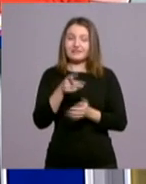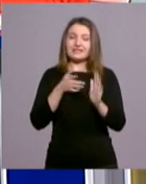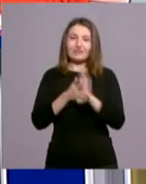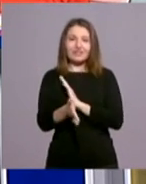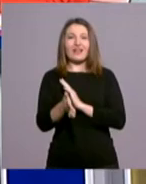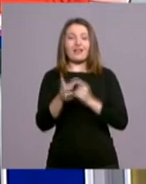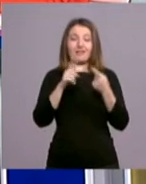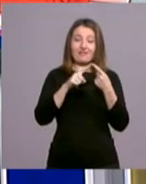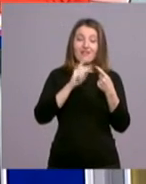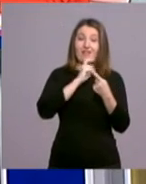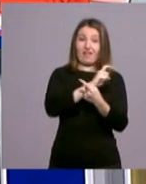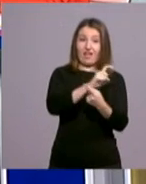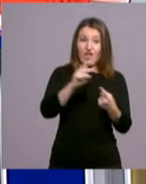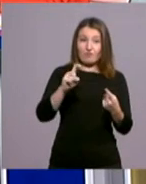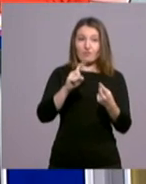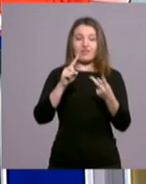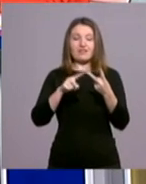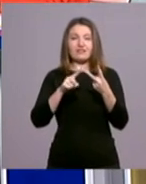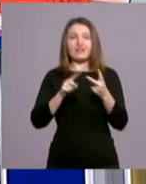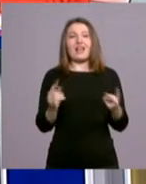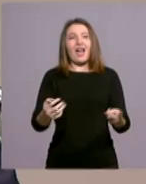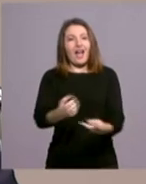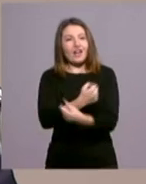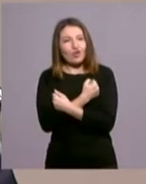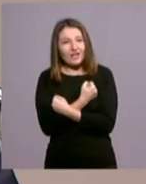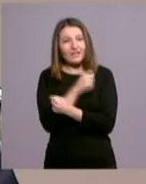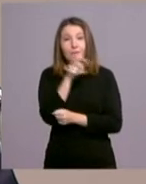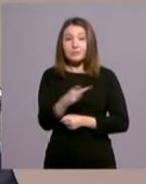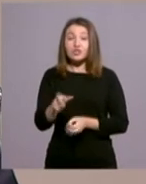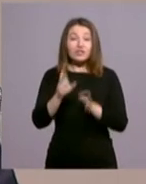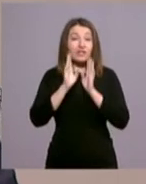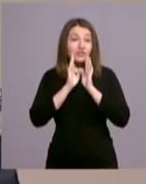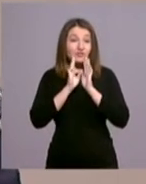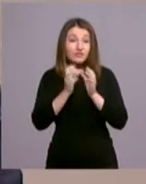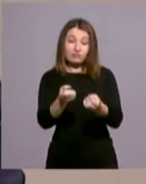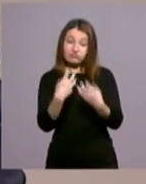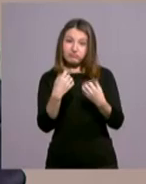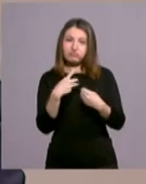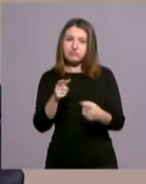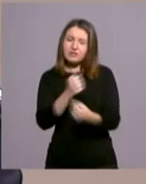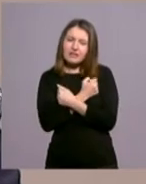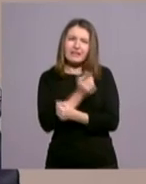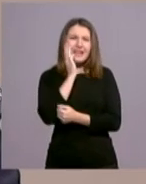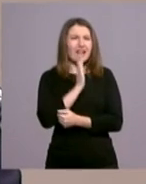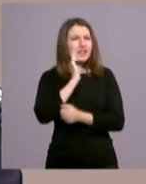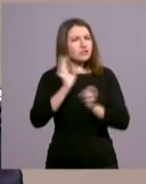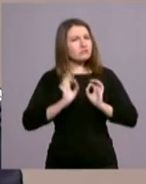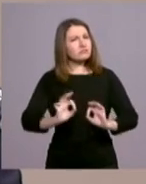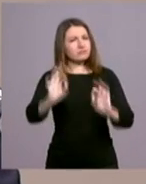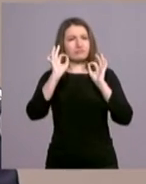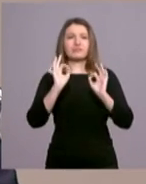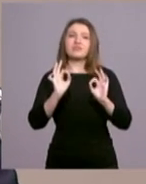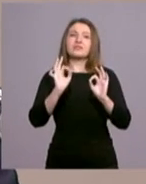tarea de ir y anunciar, y la tarea también de acoger a los penitentes con un cariño extraordinario y con unas facultades particulares en las que